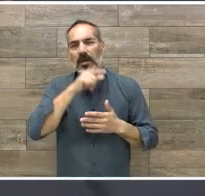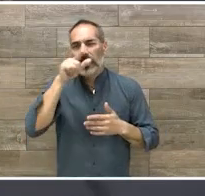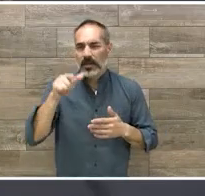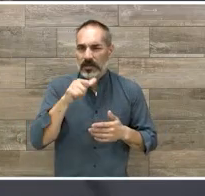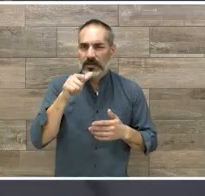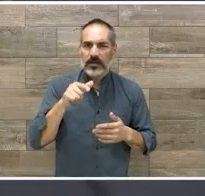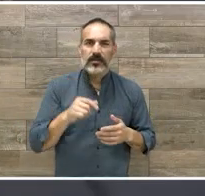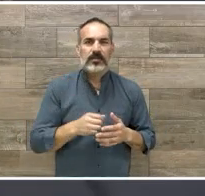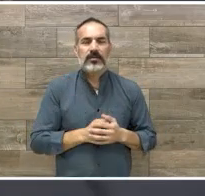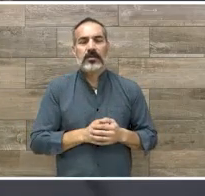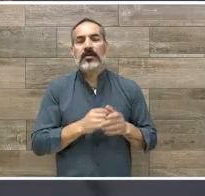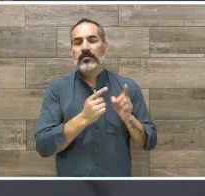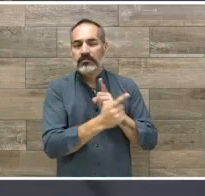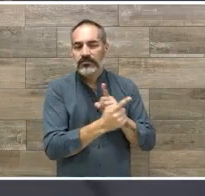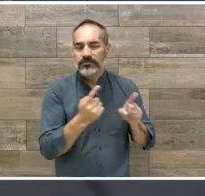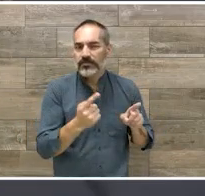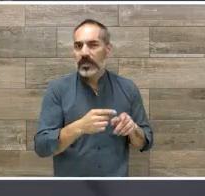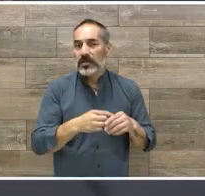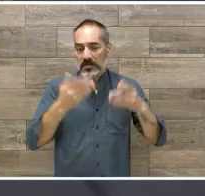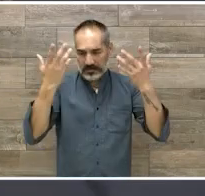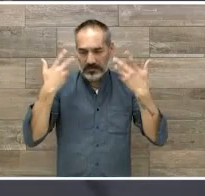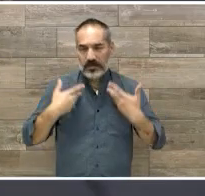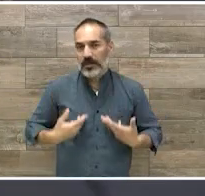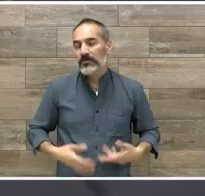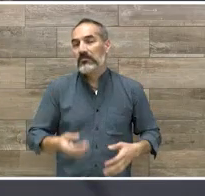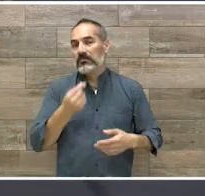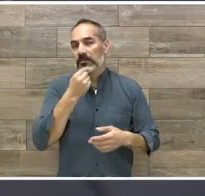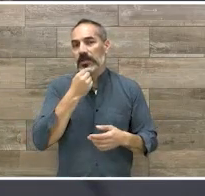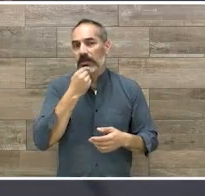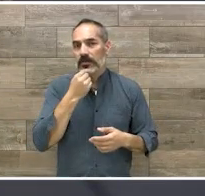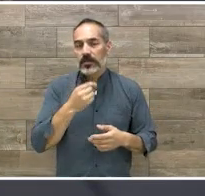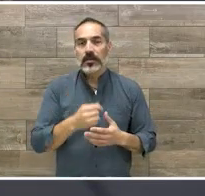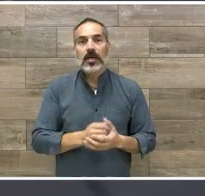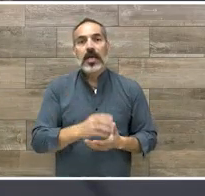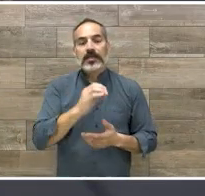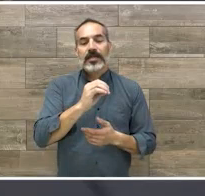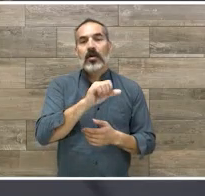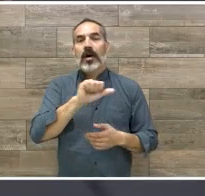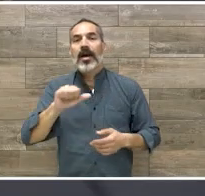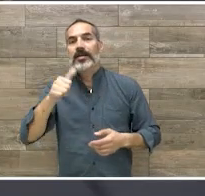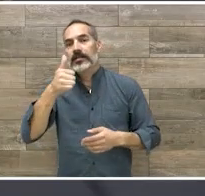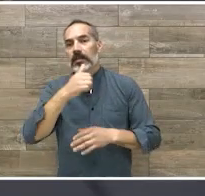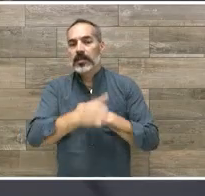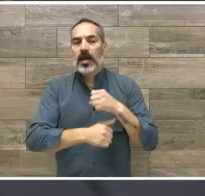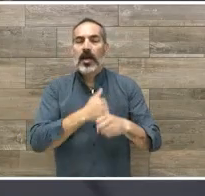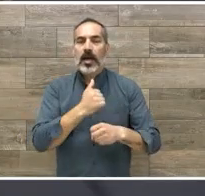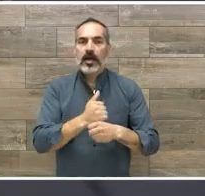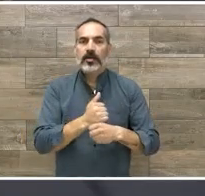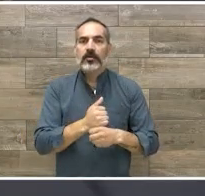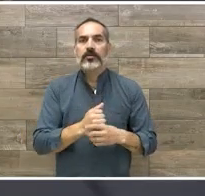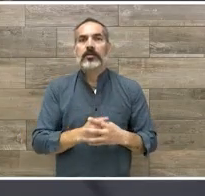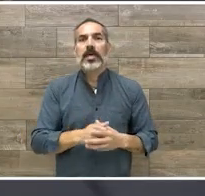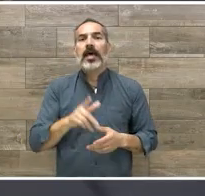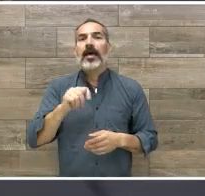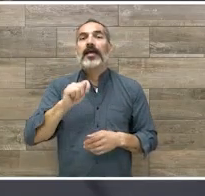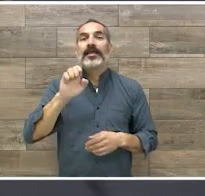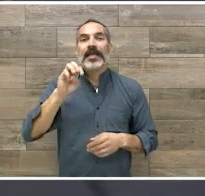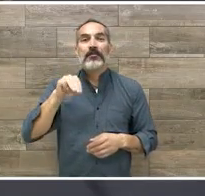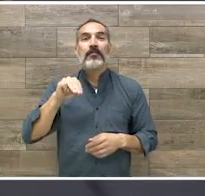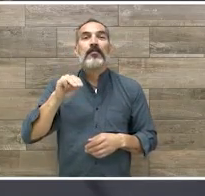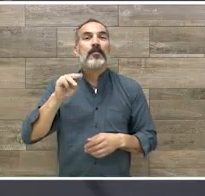-afectivas, estéticas de los niños en edades de 0 a 6 años por eso se llama temprano